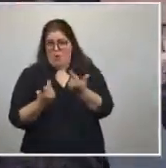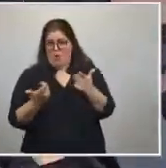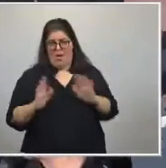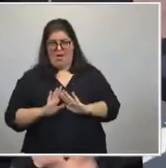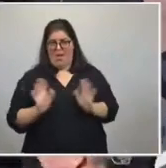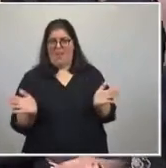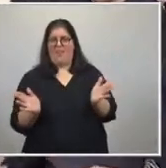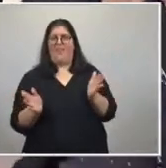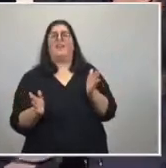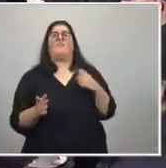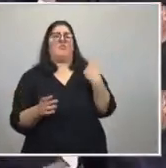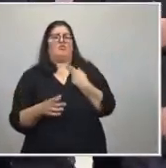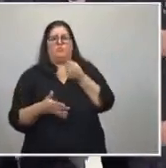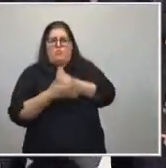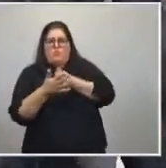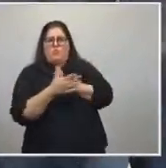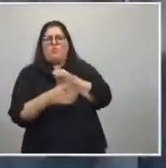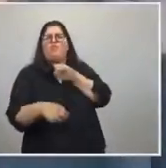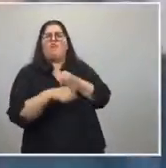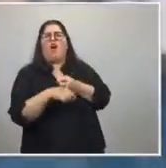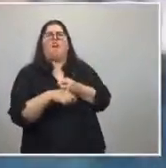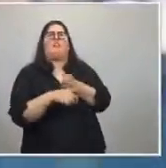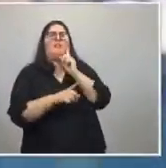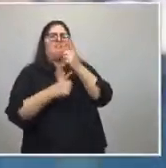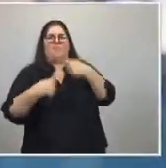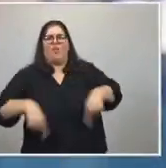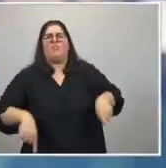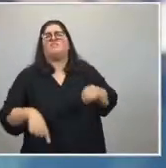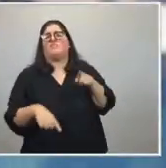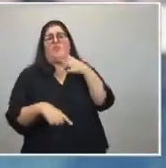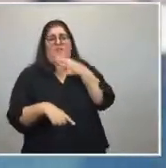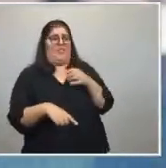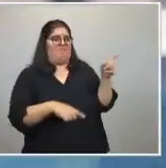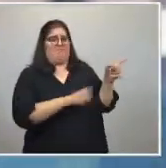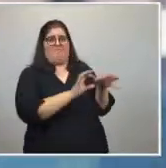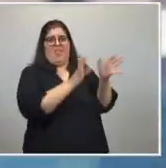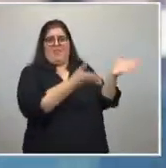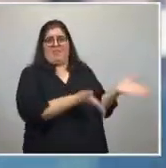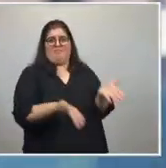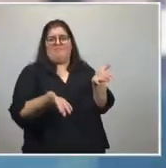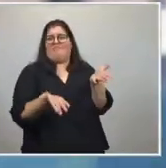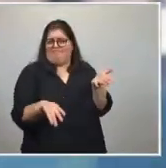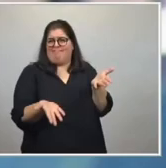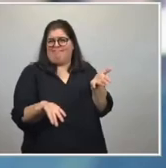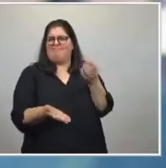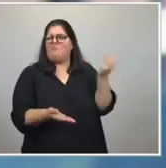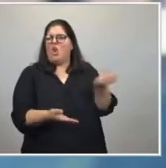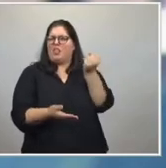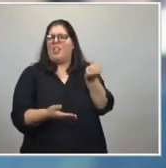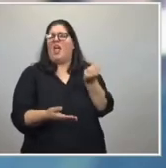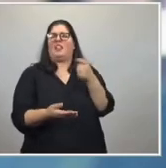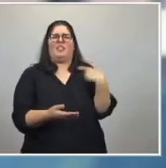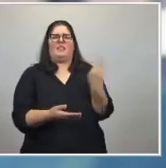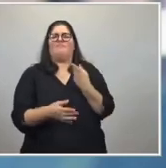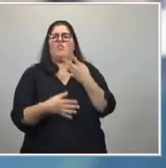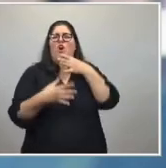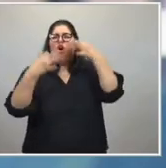lucha contra la inseguridad. Por eso es muy importante que al compromiso